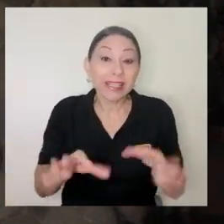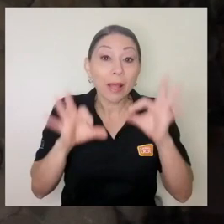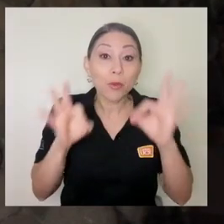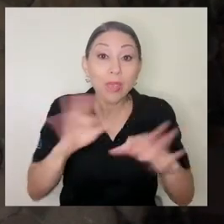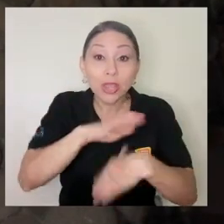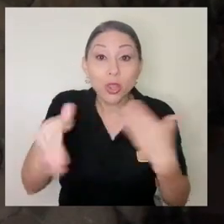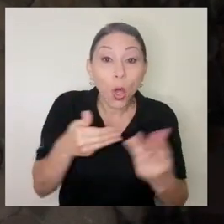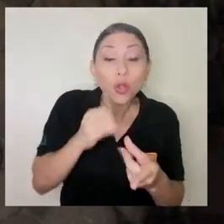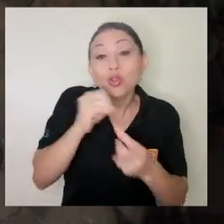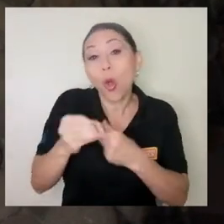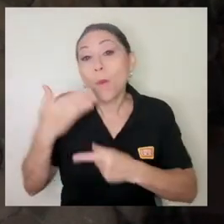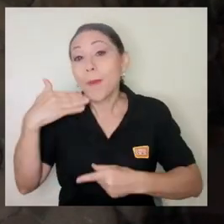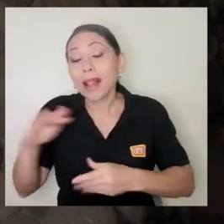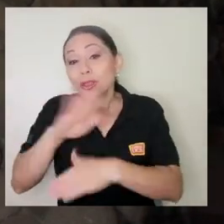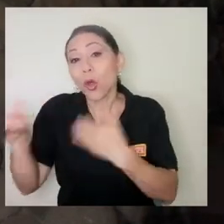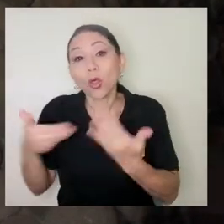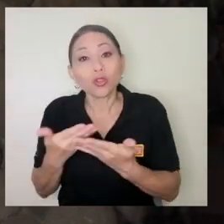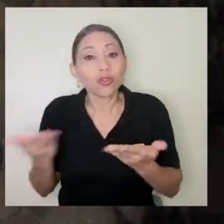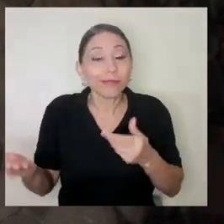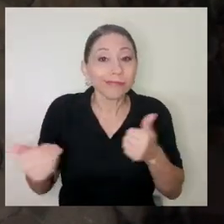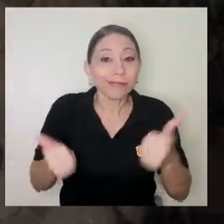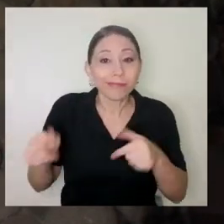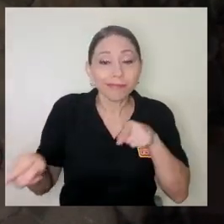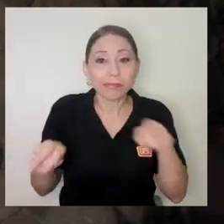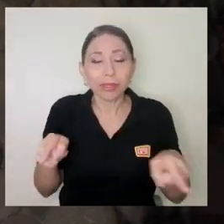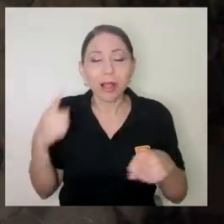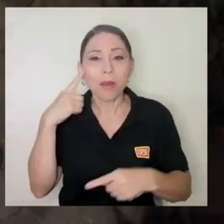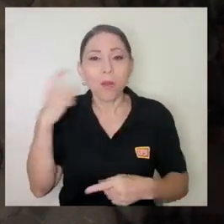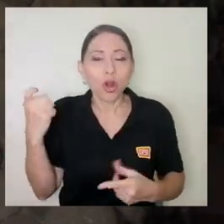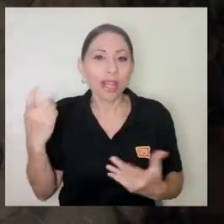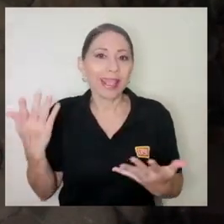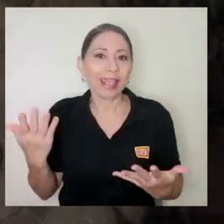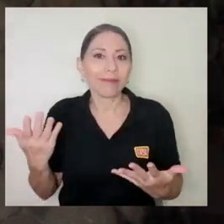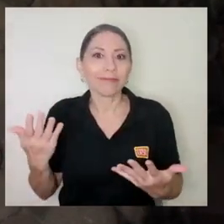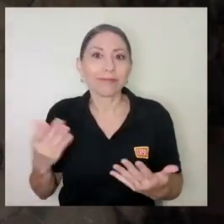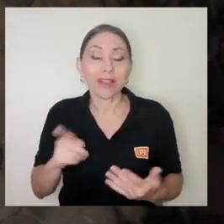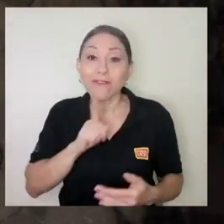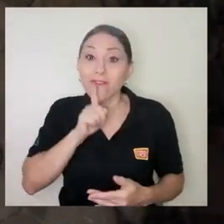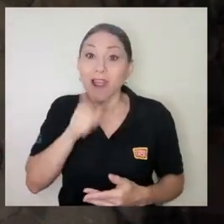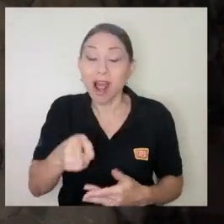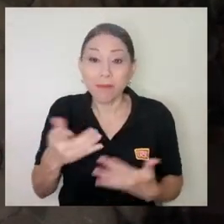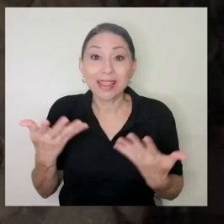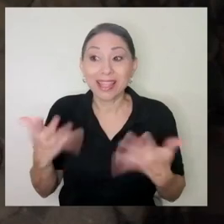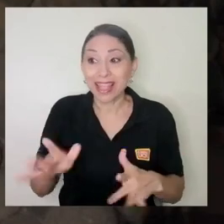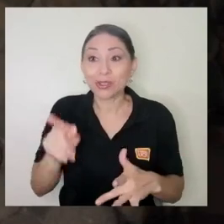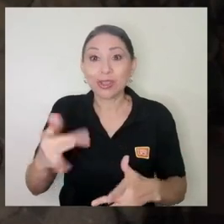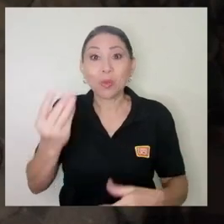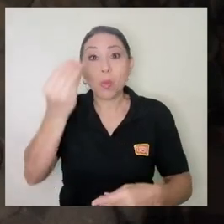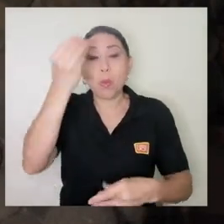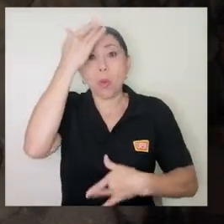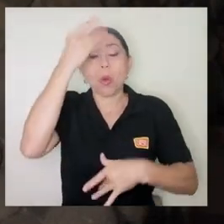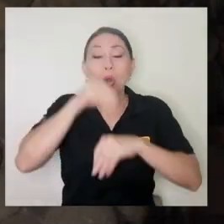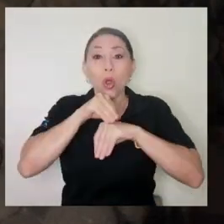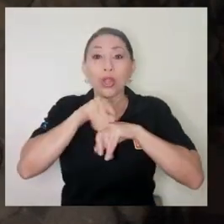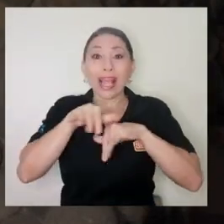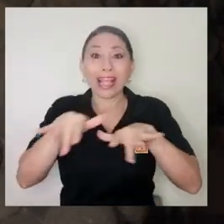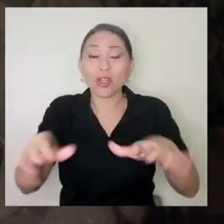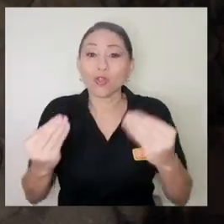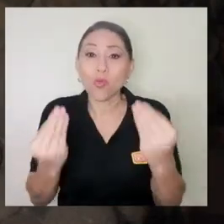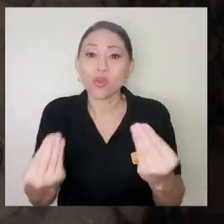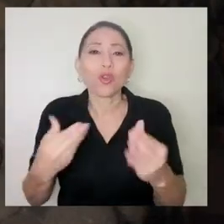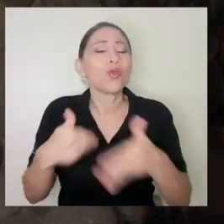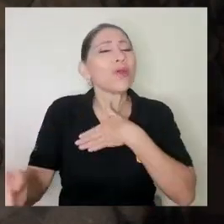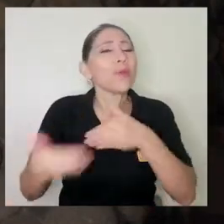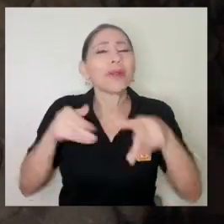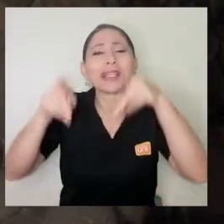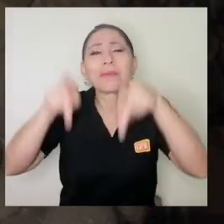estamos mal todos porque digamos la alta digamos es altamente contagioso entonces no importa si alguien es